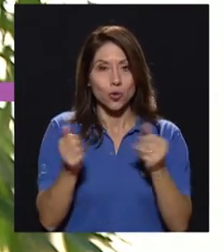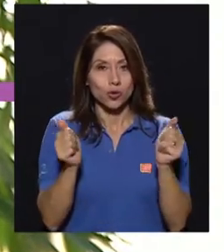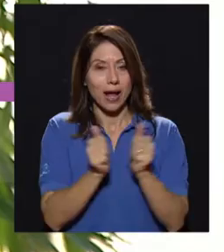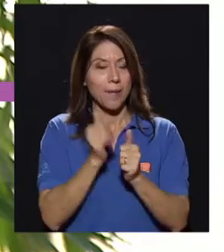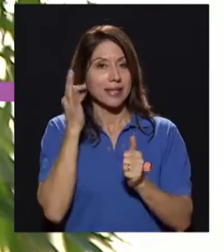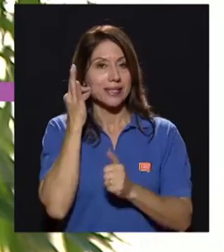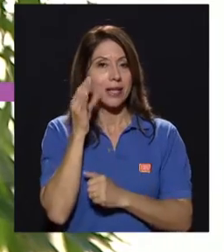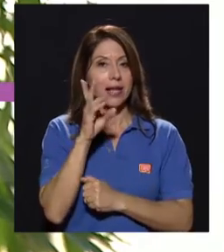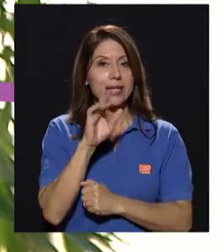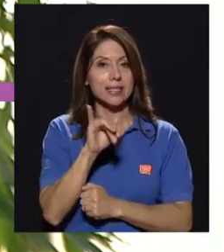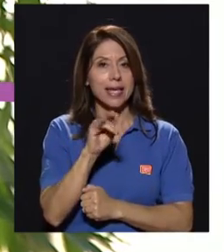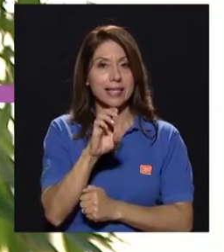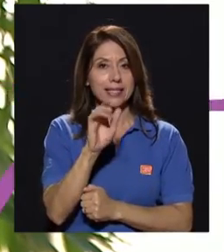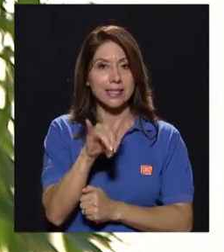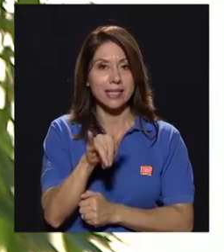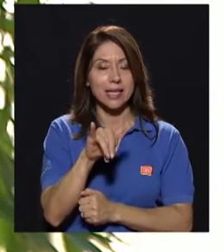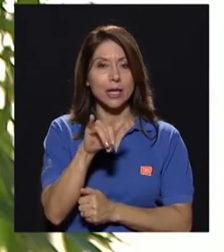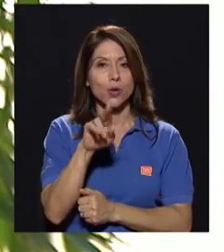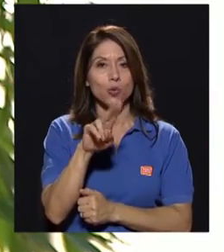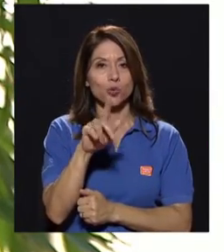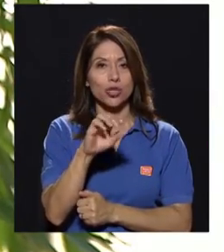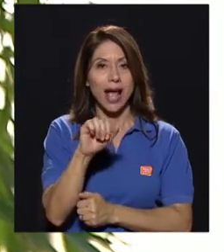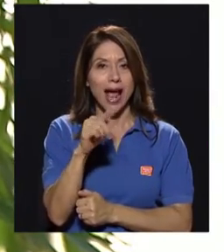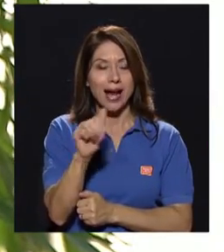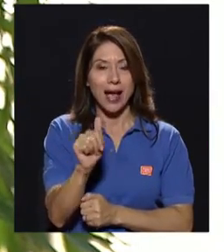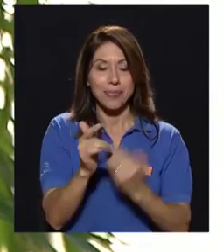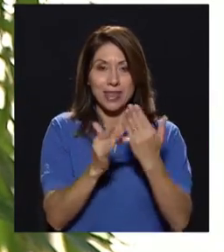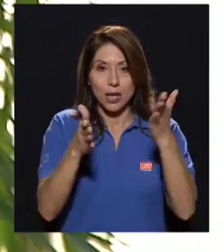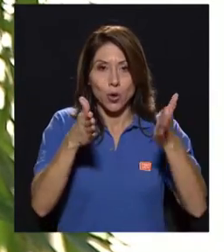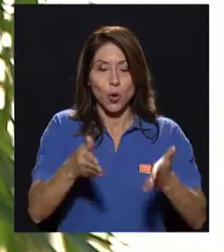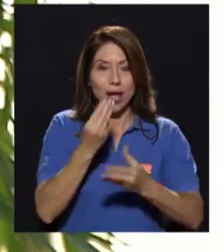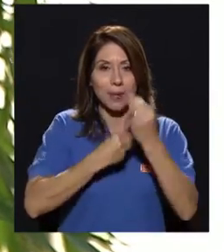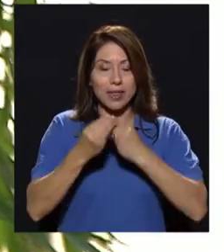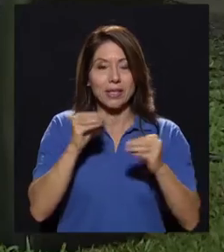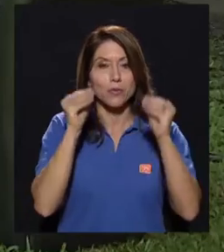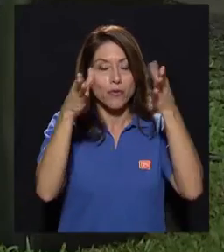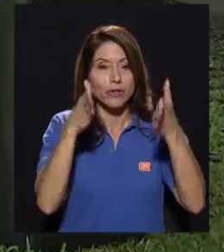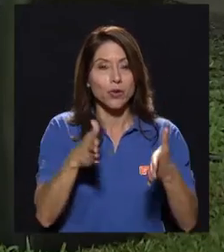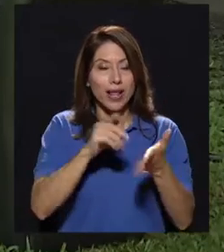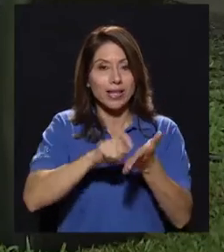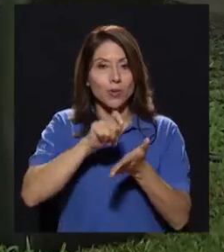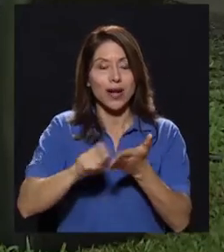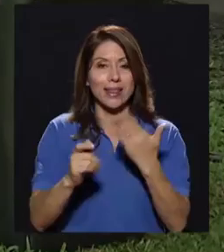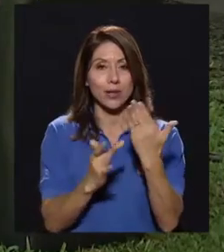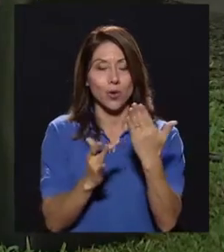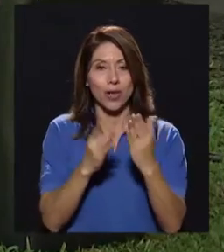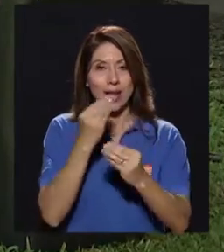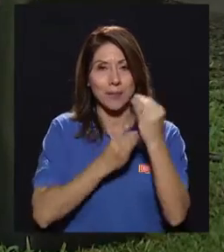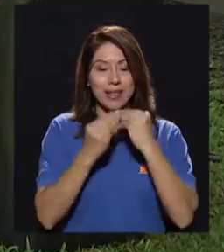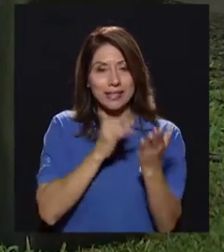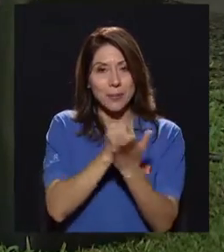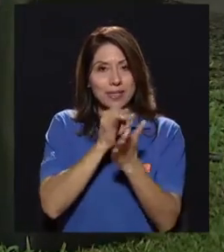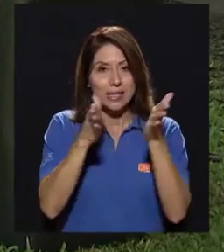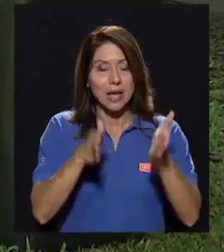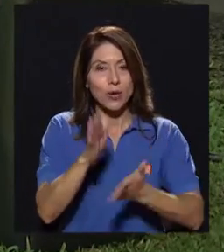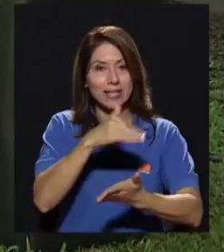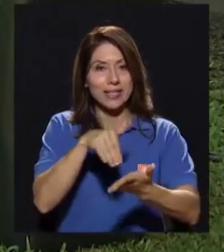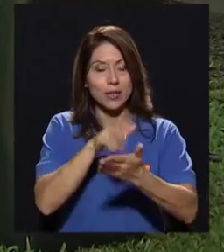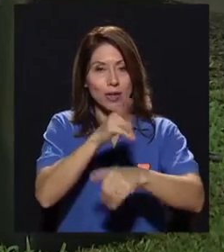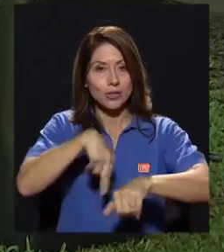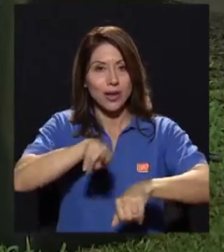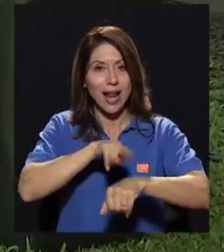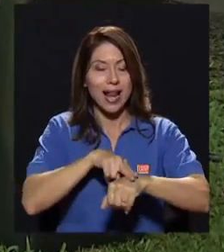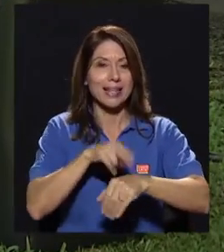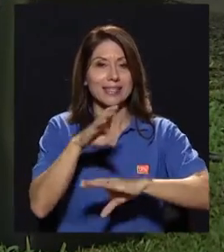acompaña la señora Jessy Usaga, tecnóloga de alimentos, profesora de la Escuela de Tecnología de Alimentos e investigadora del Centro Nacional de Ciencia y